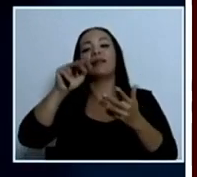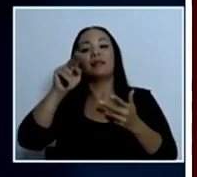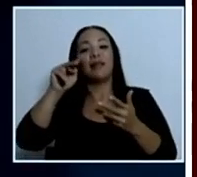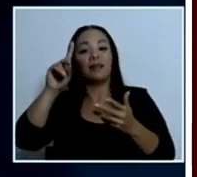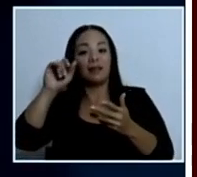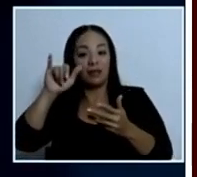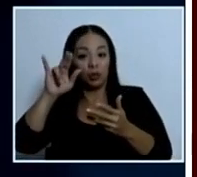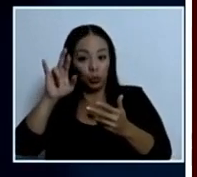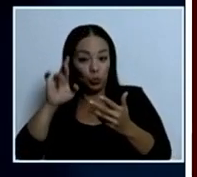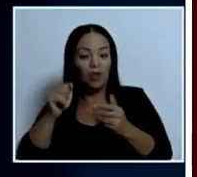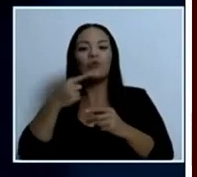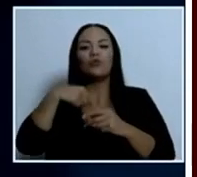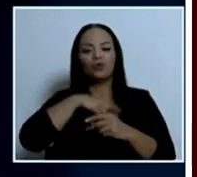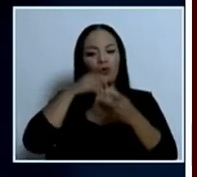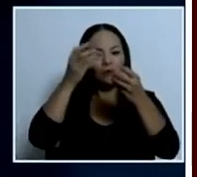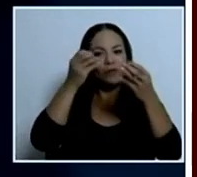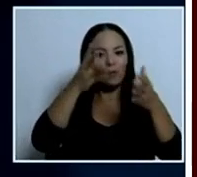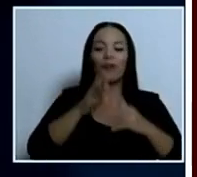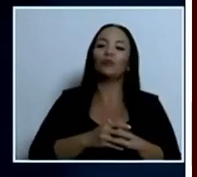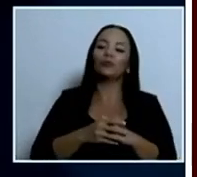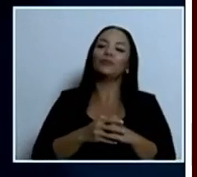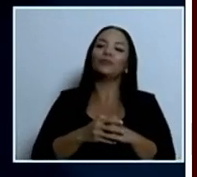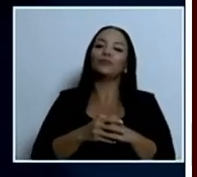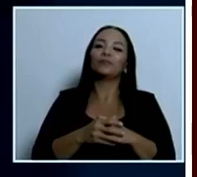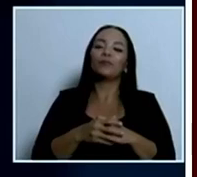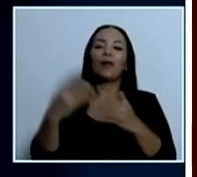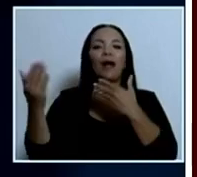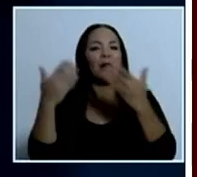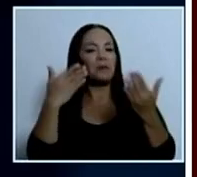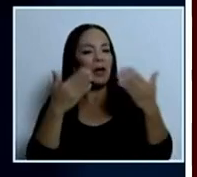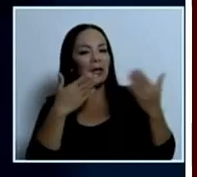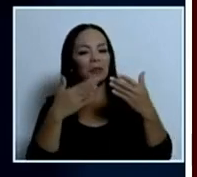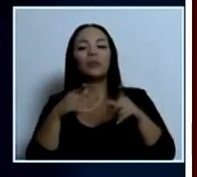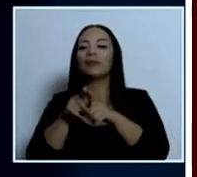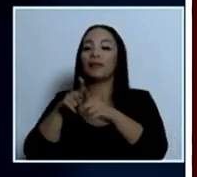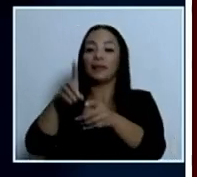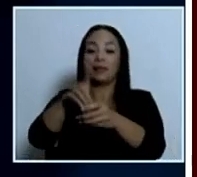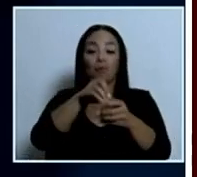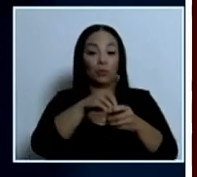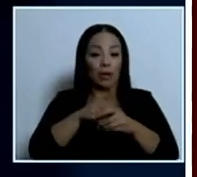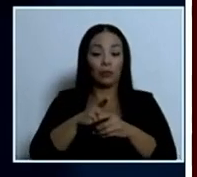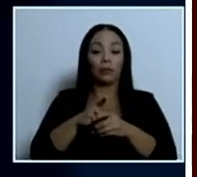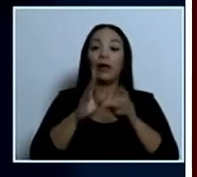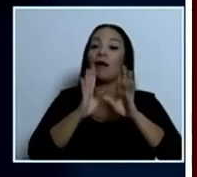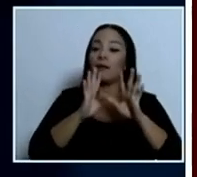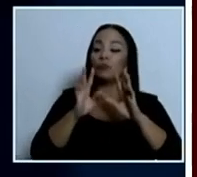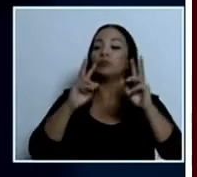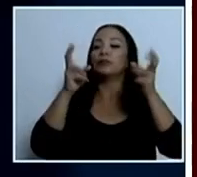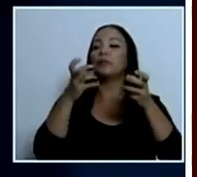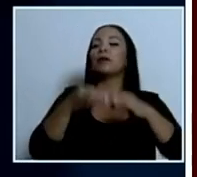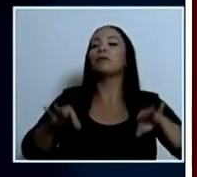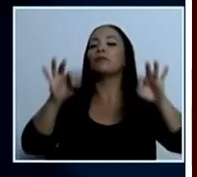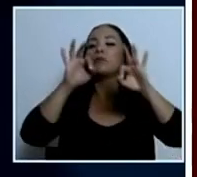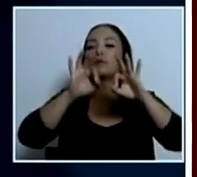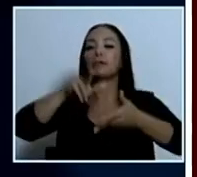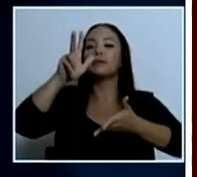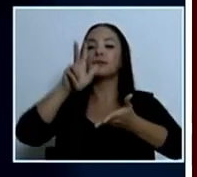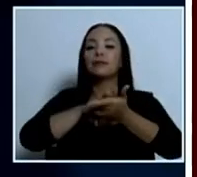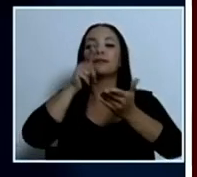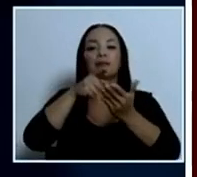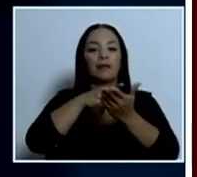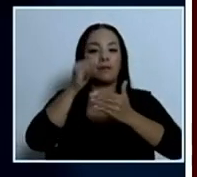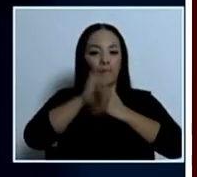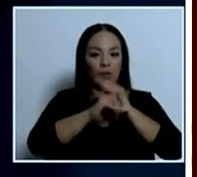conversando con los señores diputados y las señoras diputadas sobre la importancia de aprobar este proyecto de ley